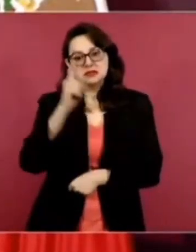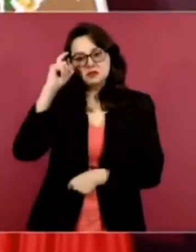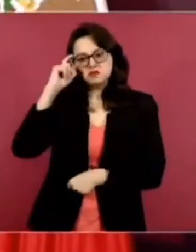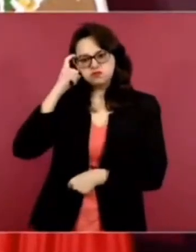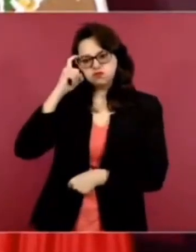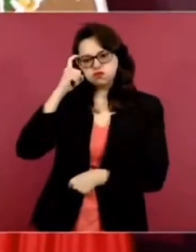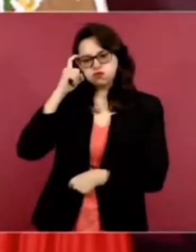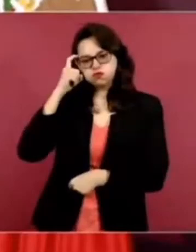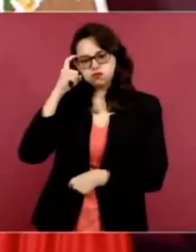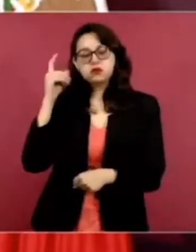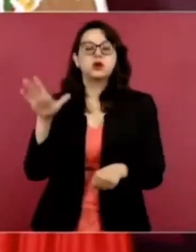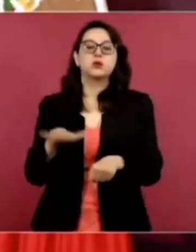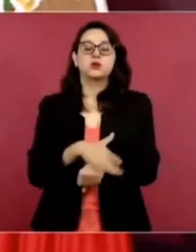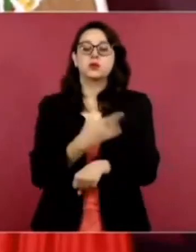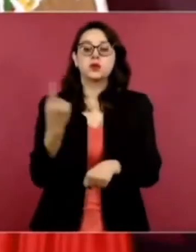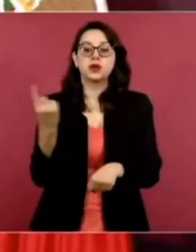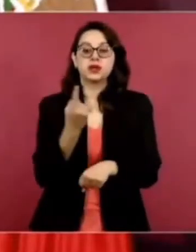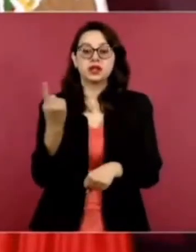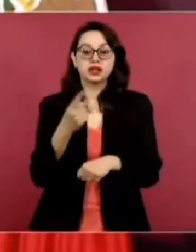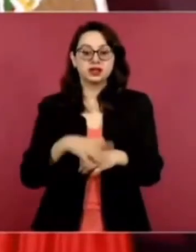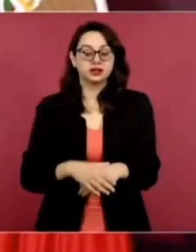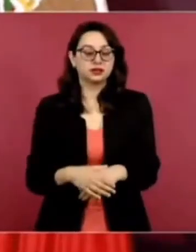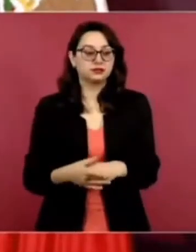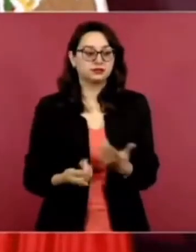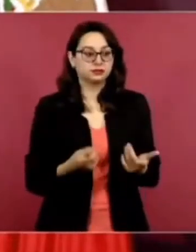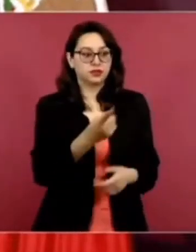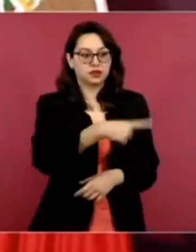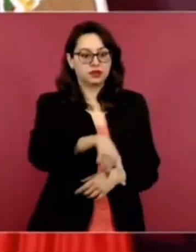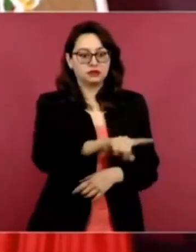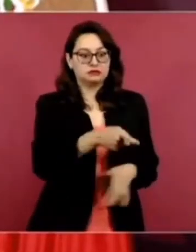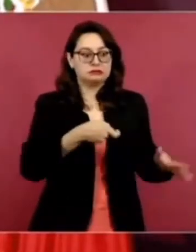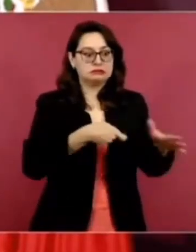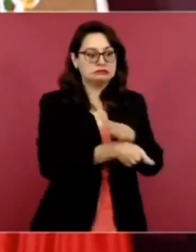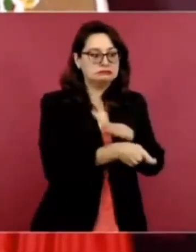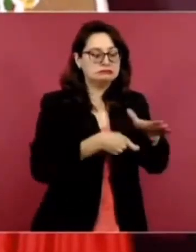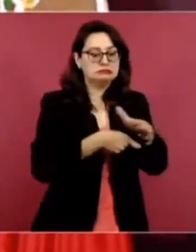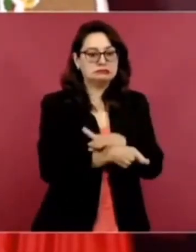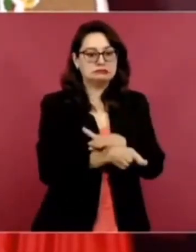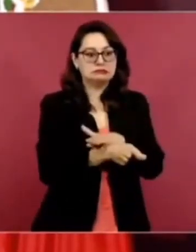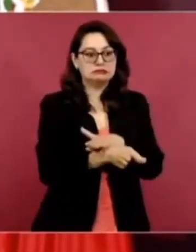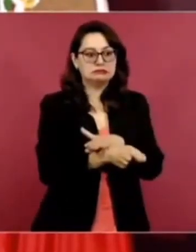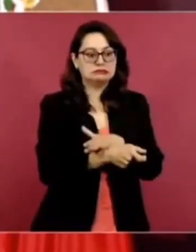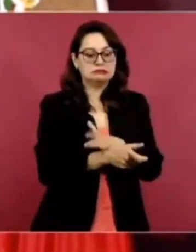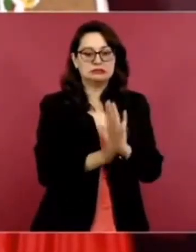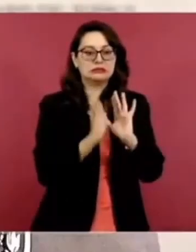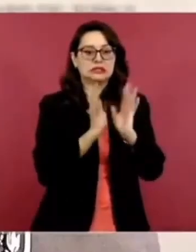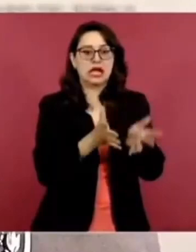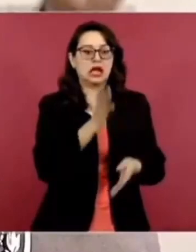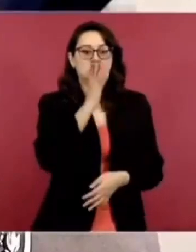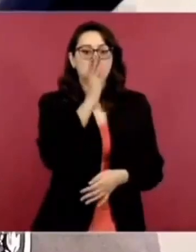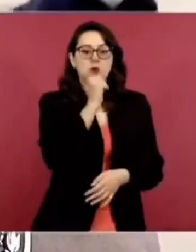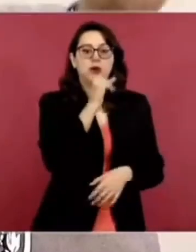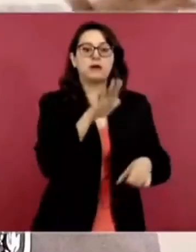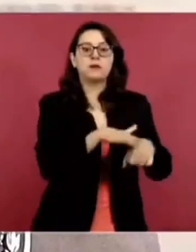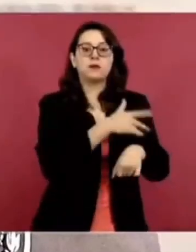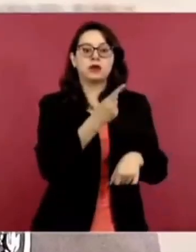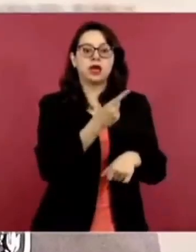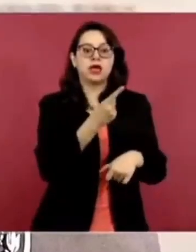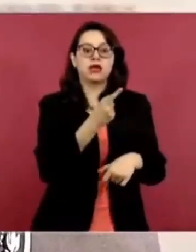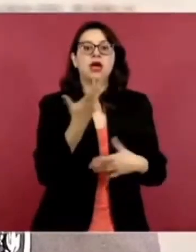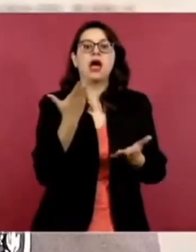sus patrocinadores ahora tienen que pagar impuestos? Y antes no pagaban, nada más.